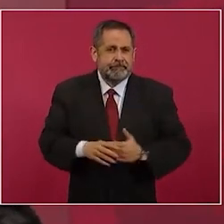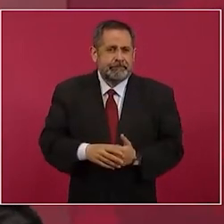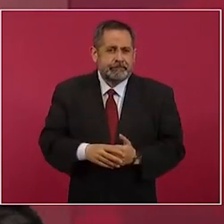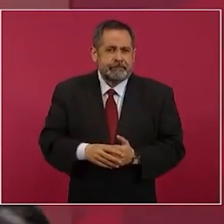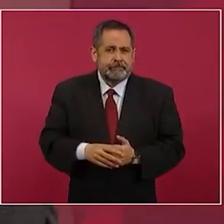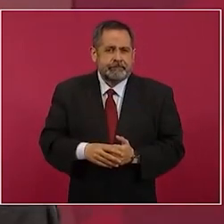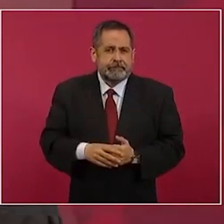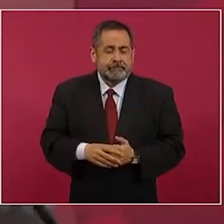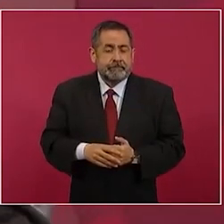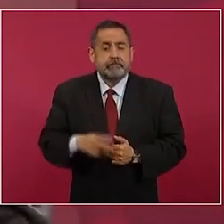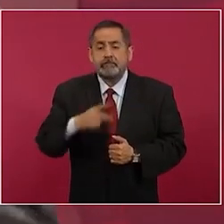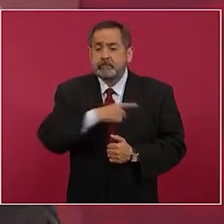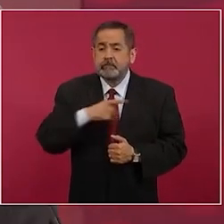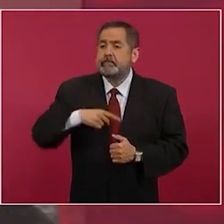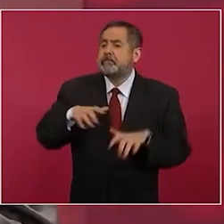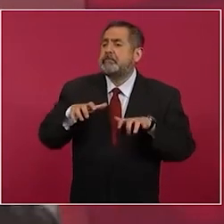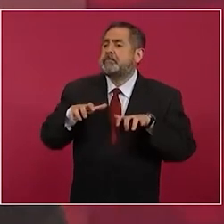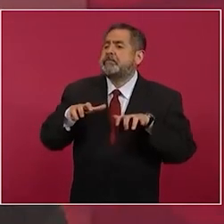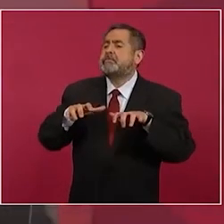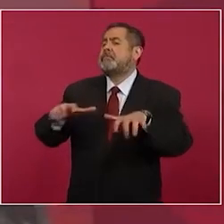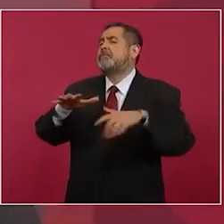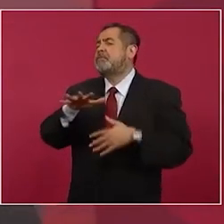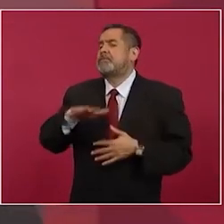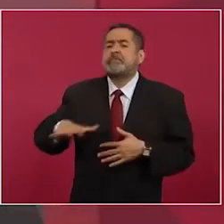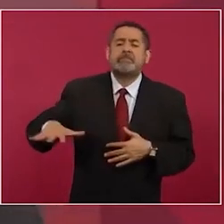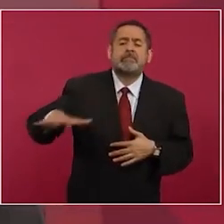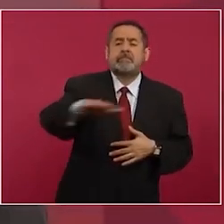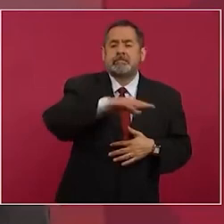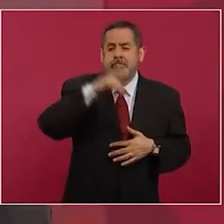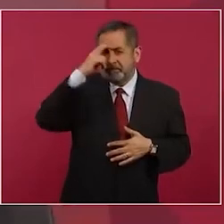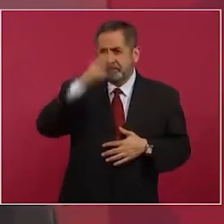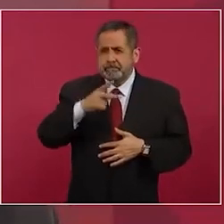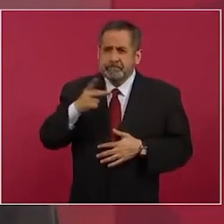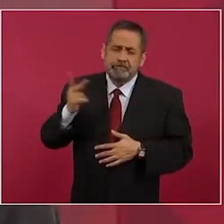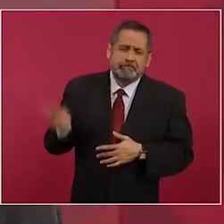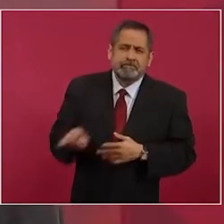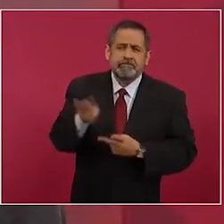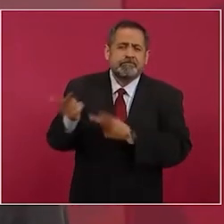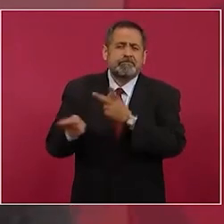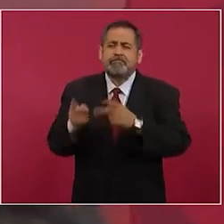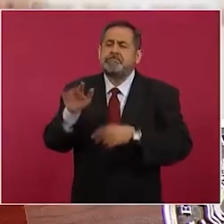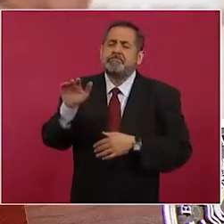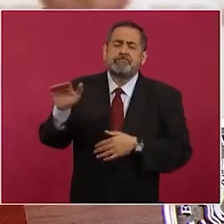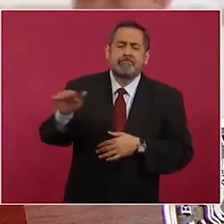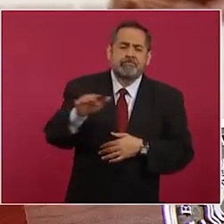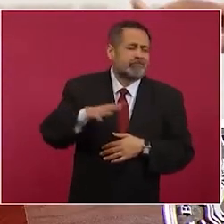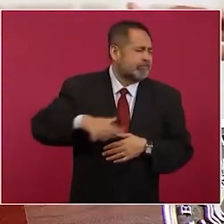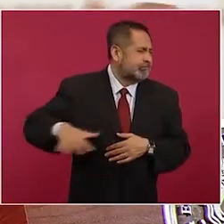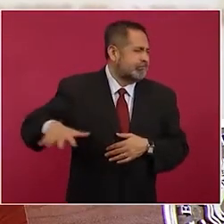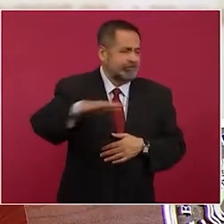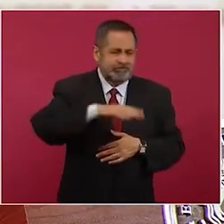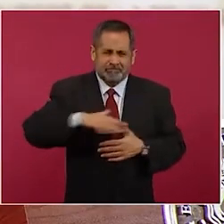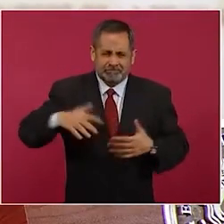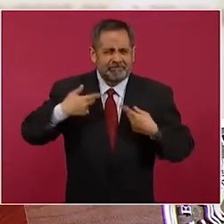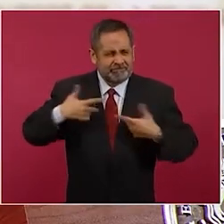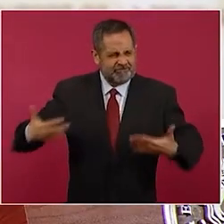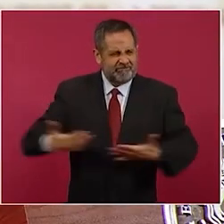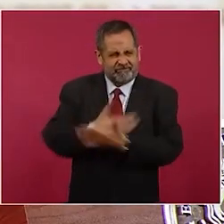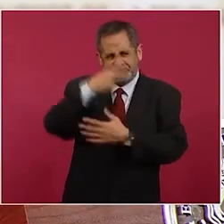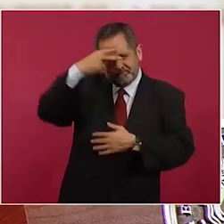se le va a preguntar al pueblo de México a todos los mexicanos